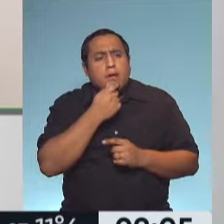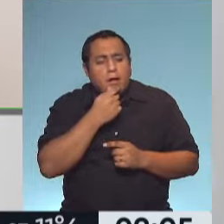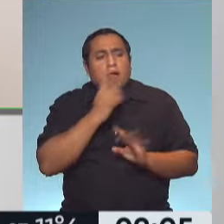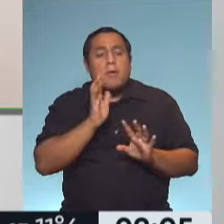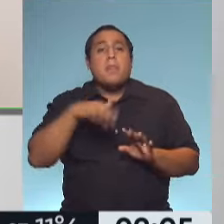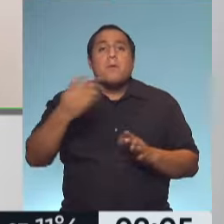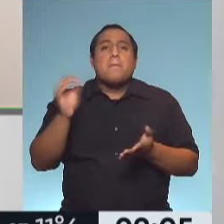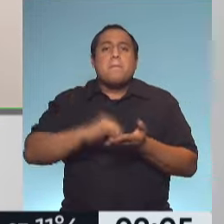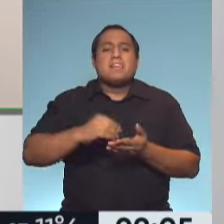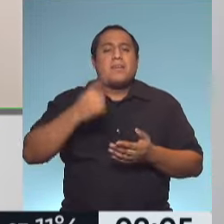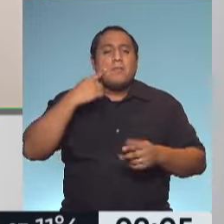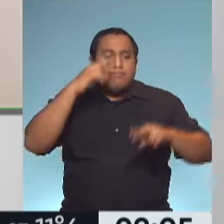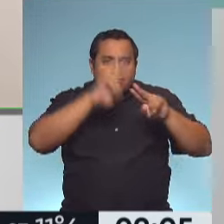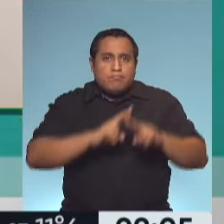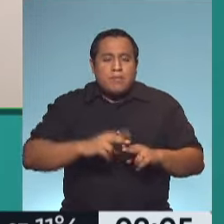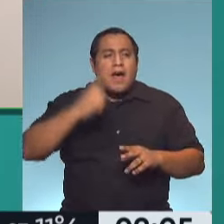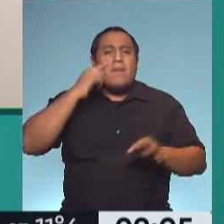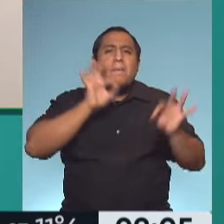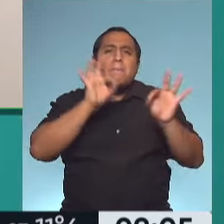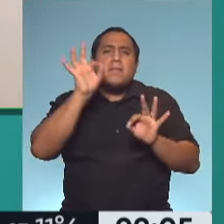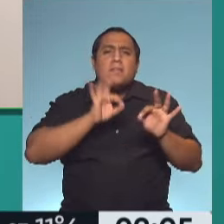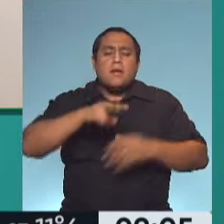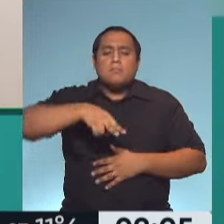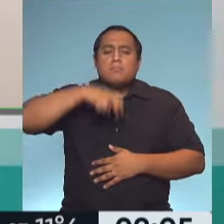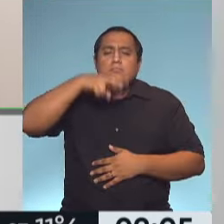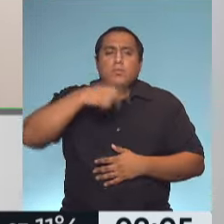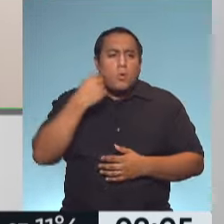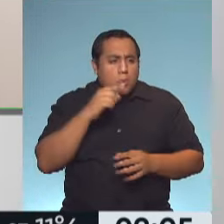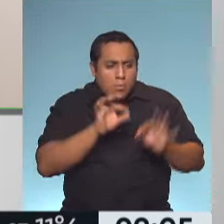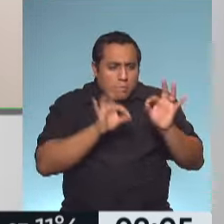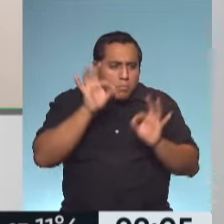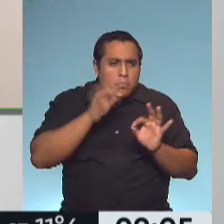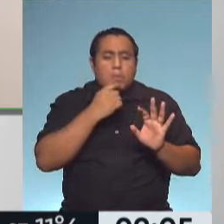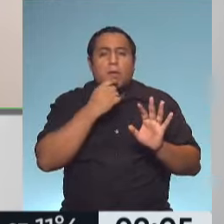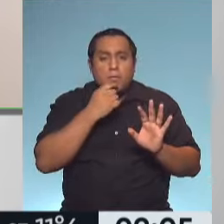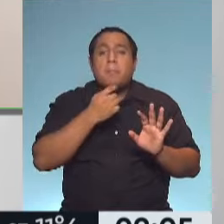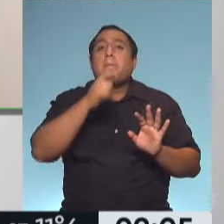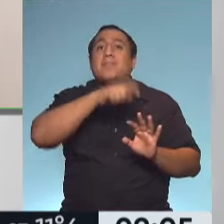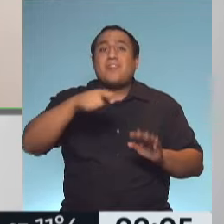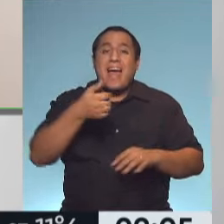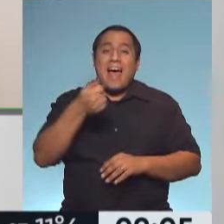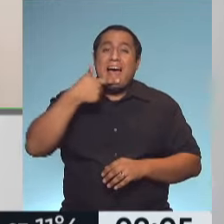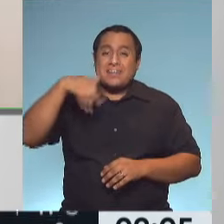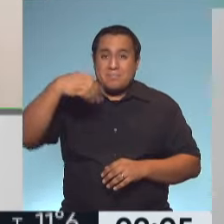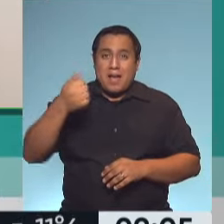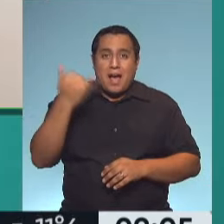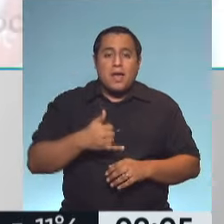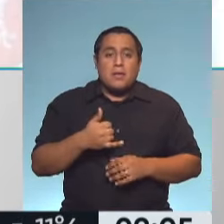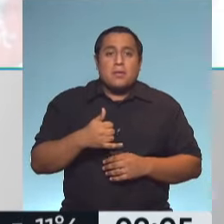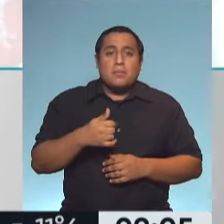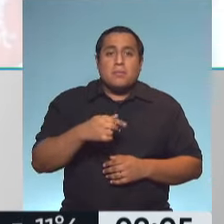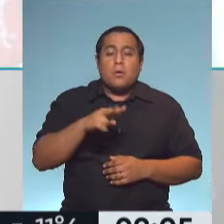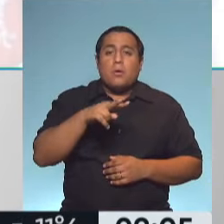respiratoria del paciente. Y con eso no solo confirmamos el diagnóstico porque los pacientes asmáticos soplan menos,